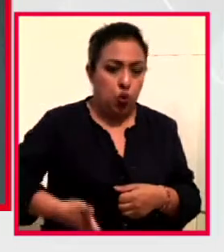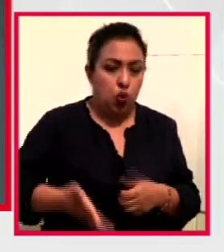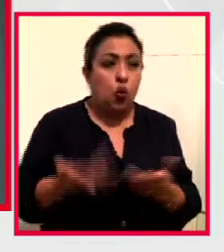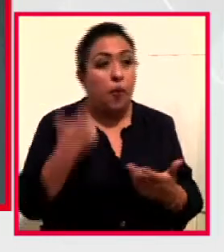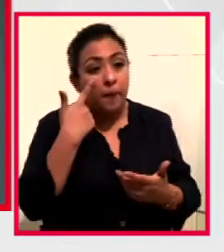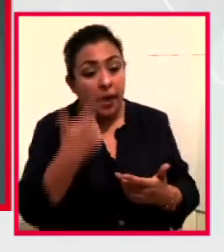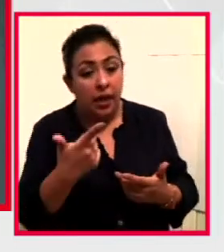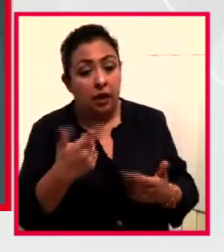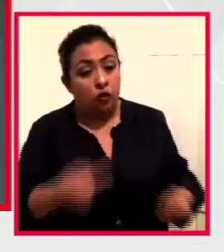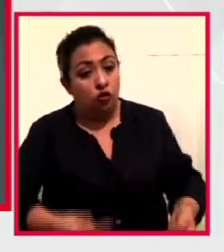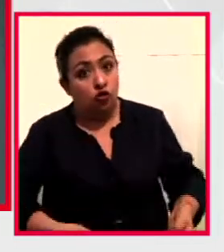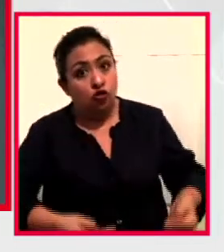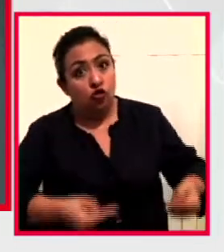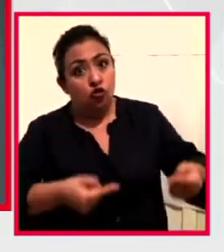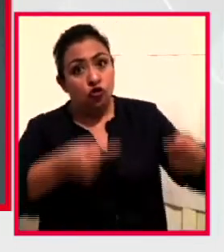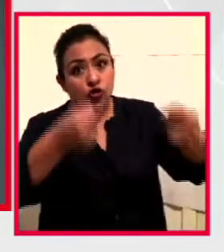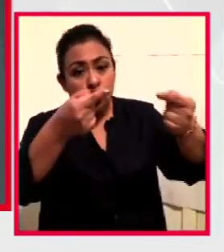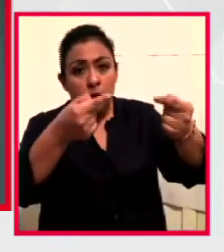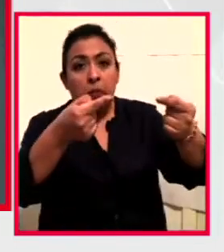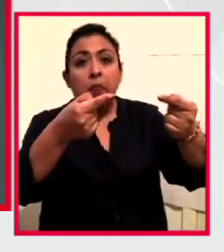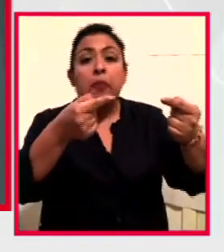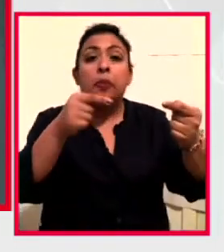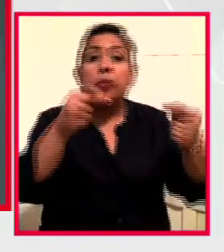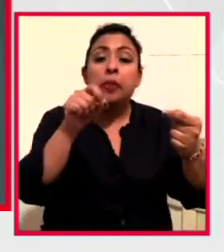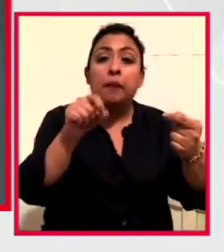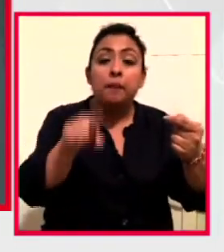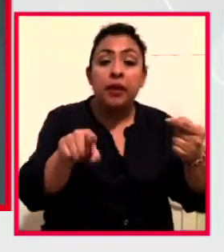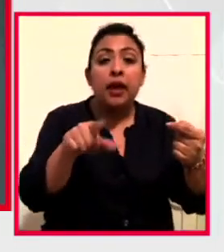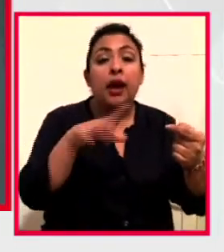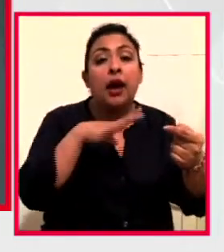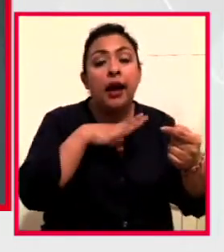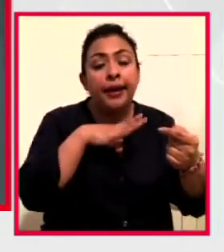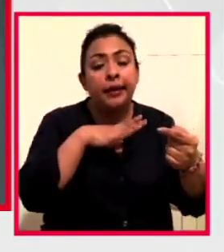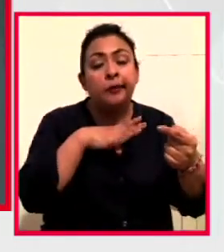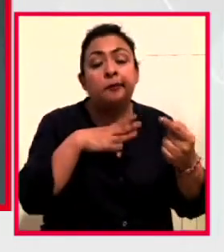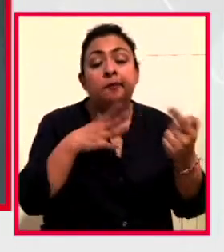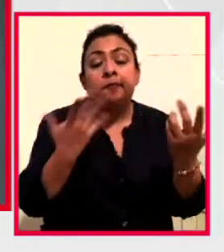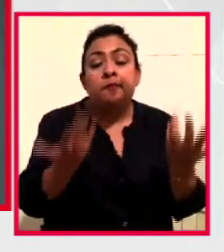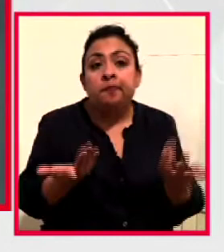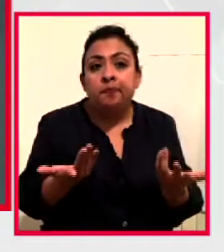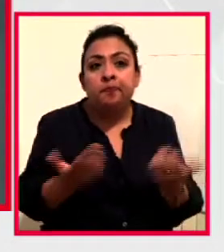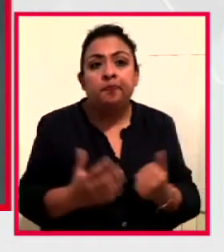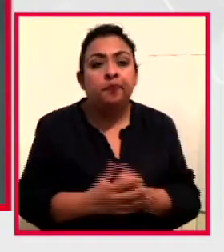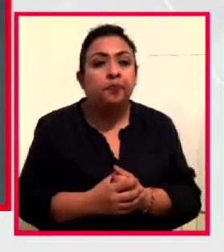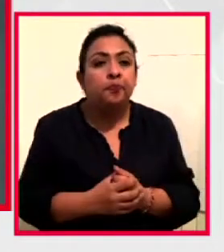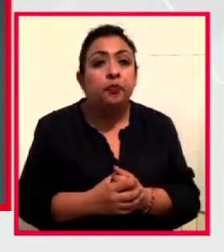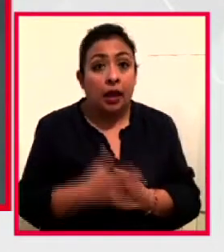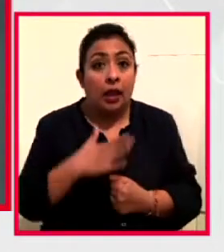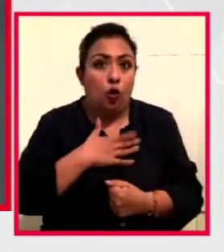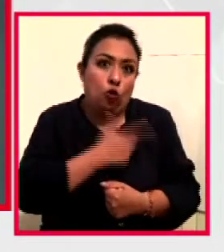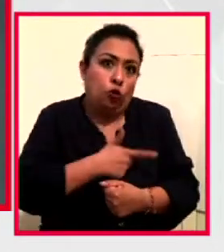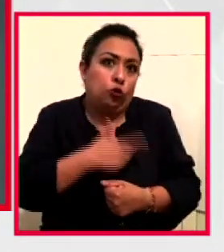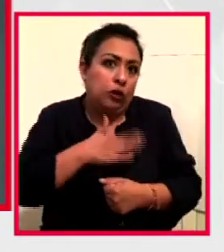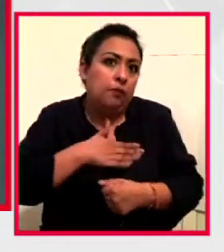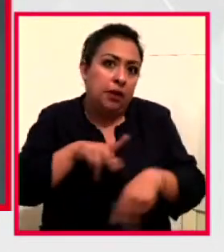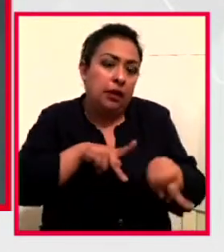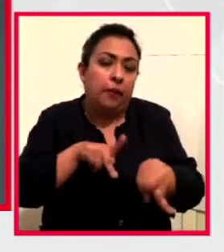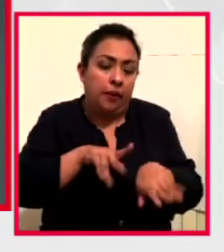crecer y sobre todo hacer lo que a mí me gusta hacer, ¿no? Sobre todo.